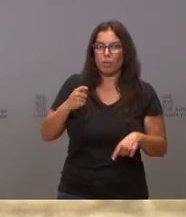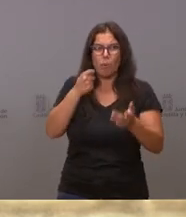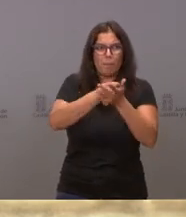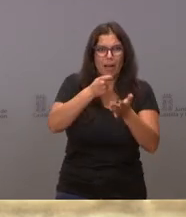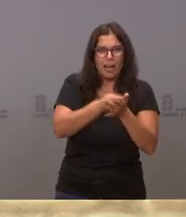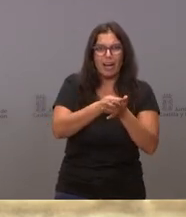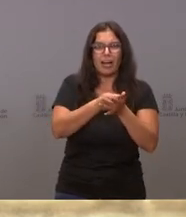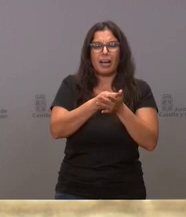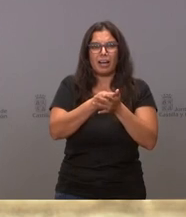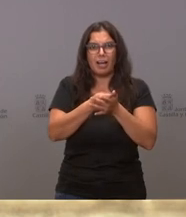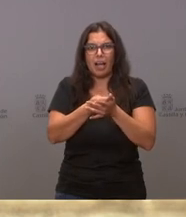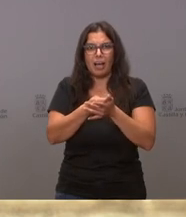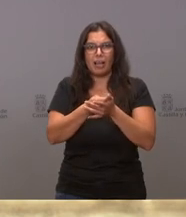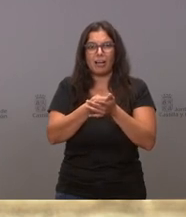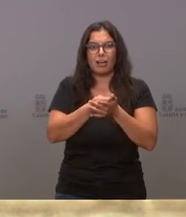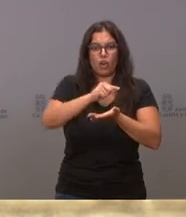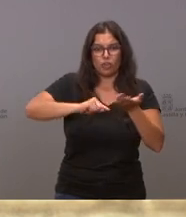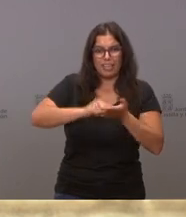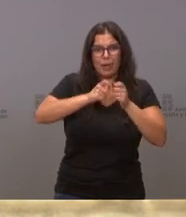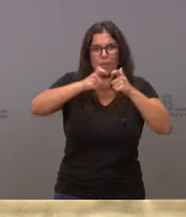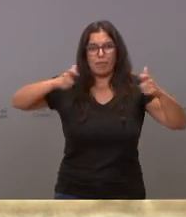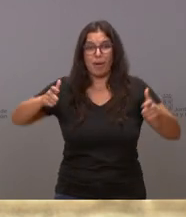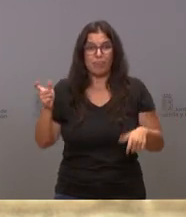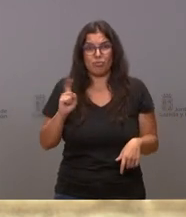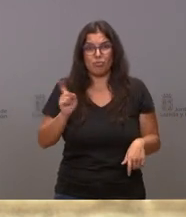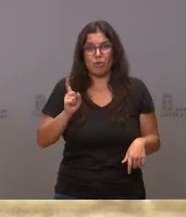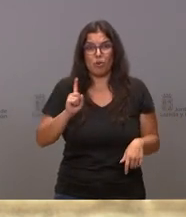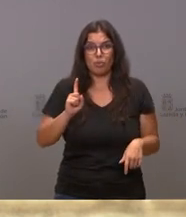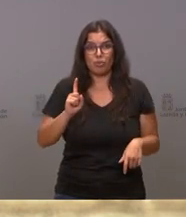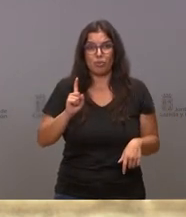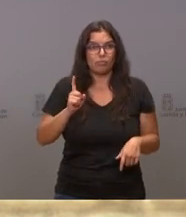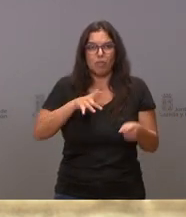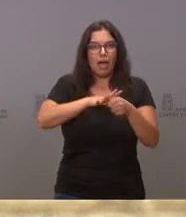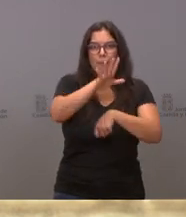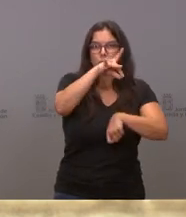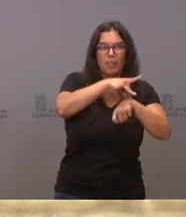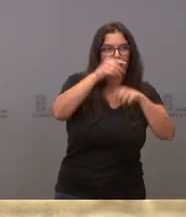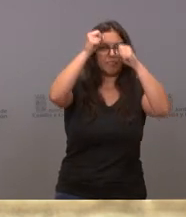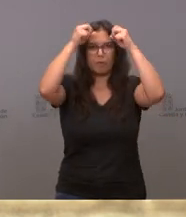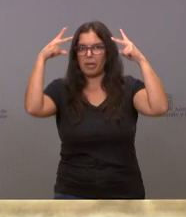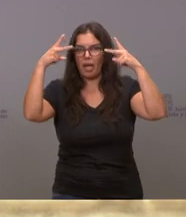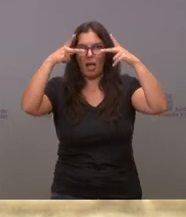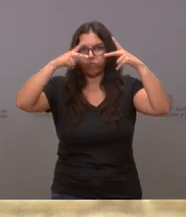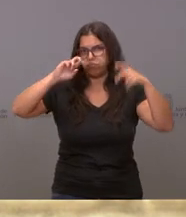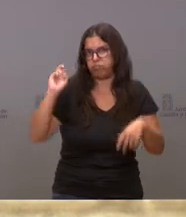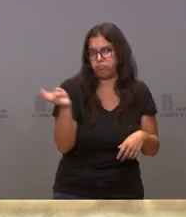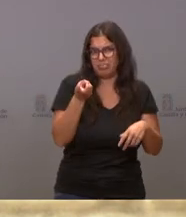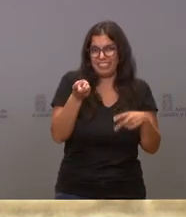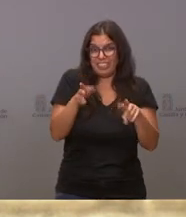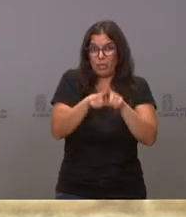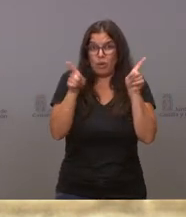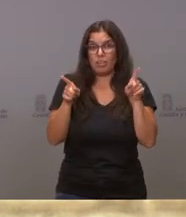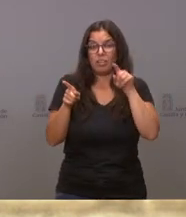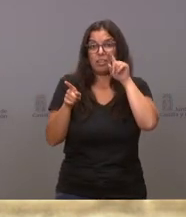económicos para contratar a más profesionales de la sanidad, bien en el ámbito de la medicina o de la enfermería o de otros ámbitos. No,